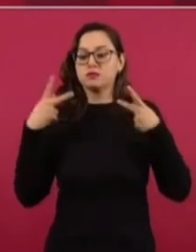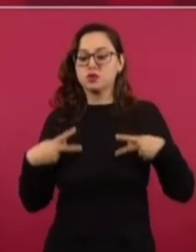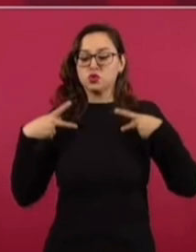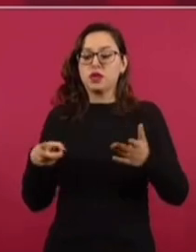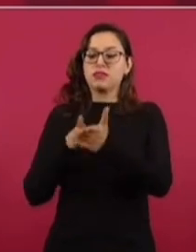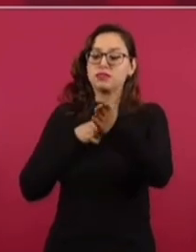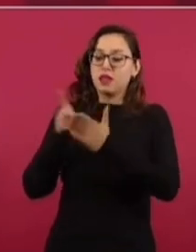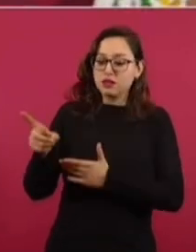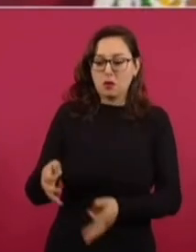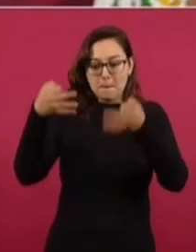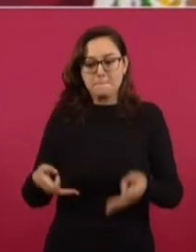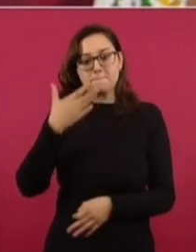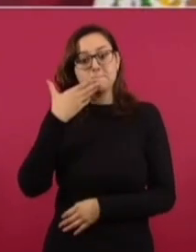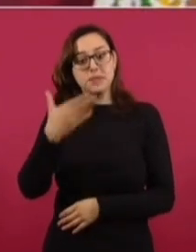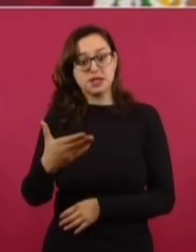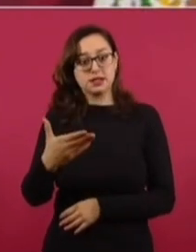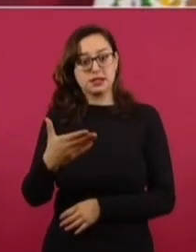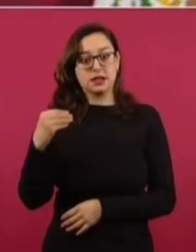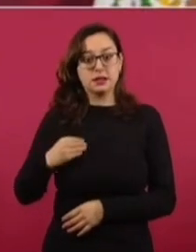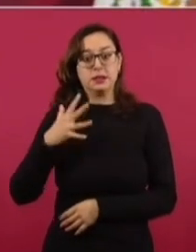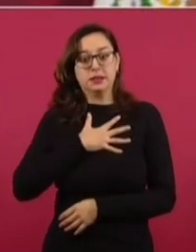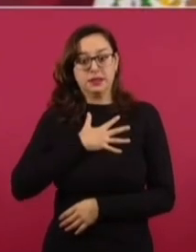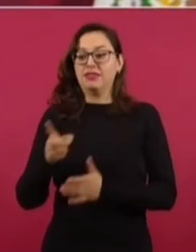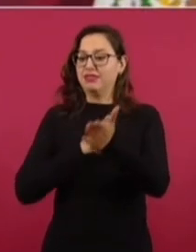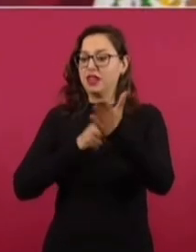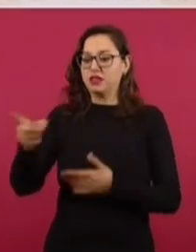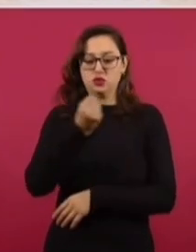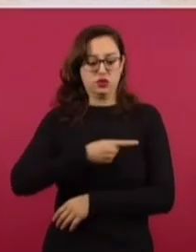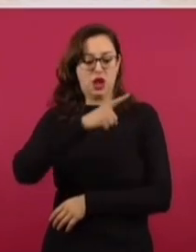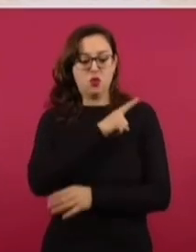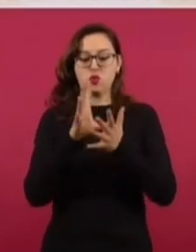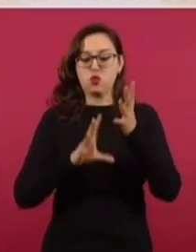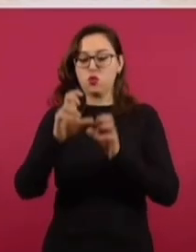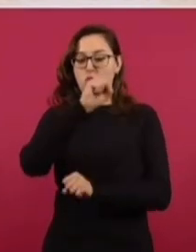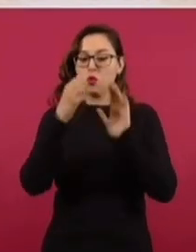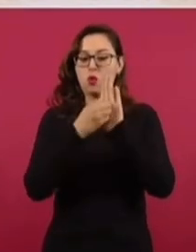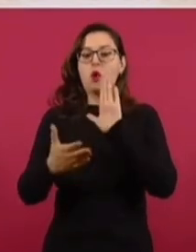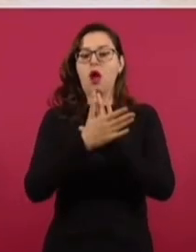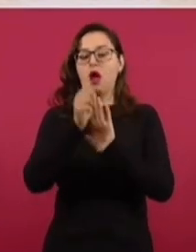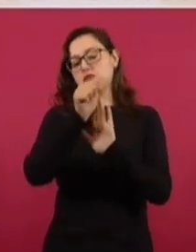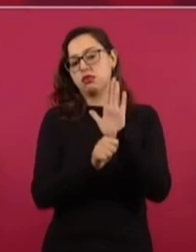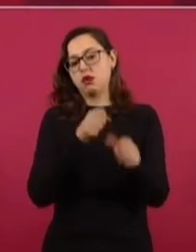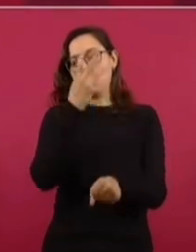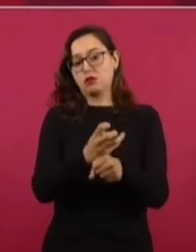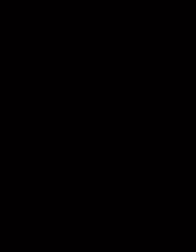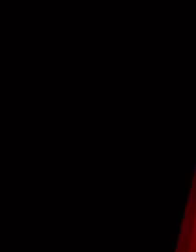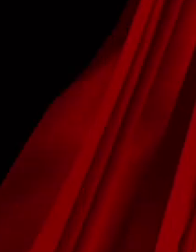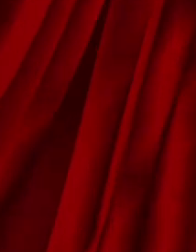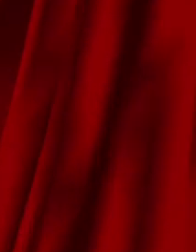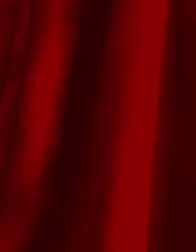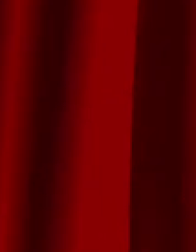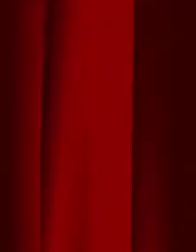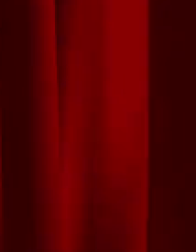Esto es estado de bienestar. El derecho a la salud, que además ya está consagrado en la Constitución, en el artículo 4º. Pero es letra muerta.